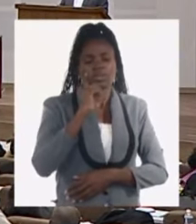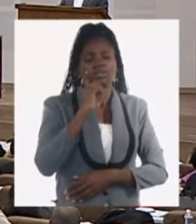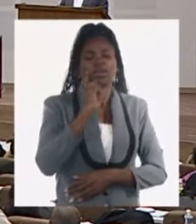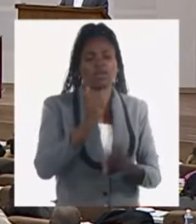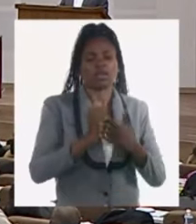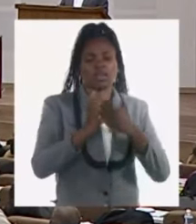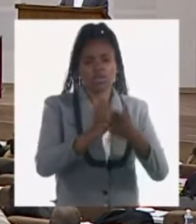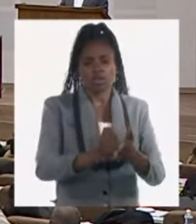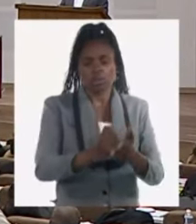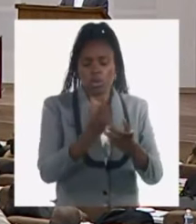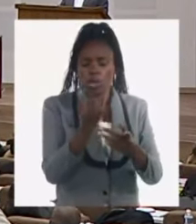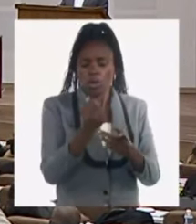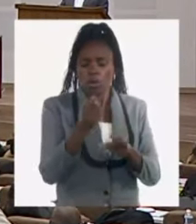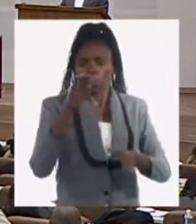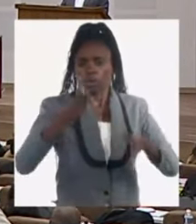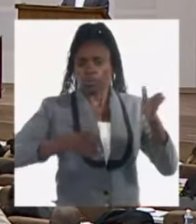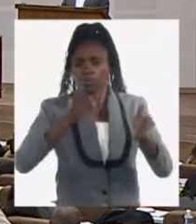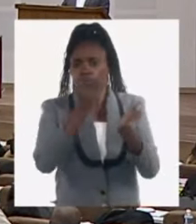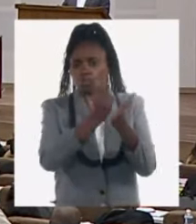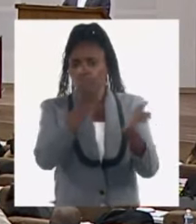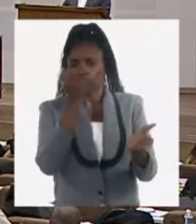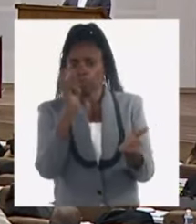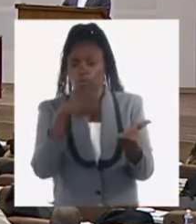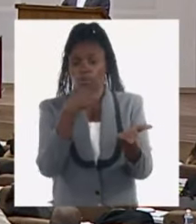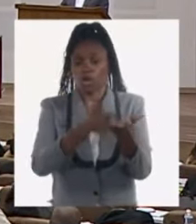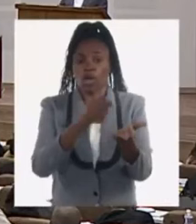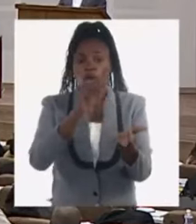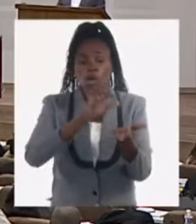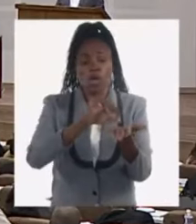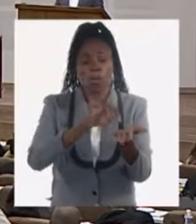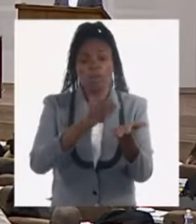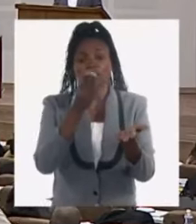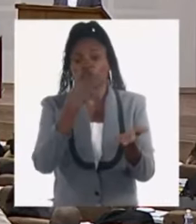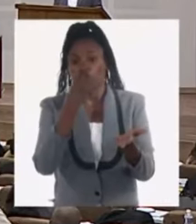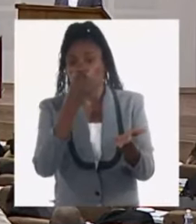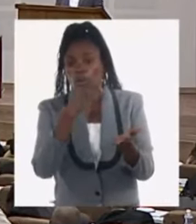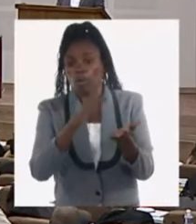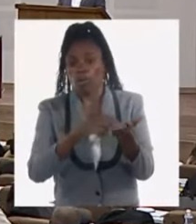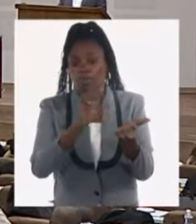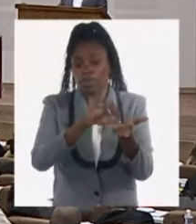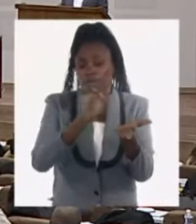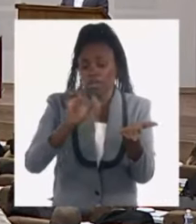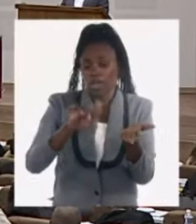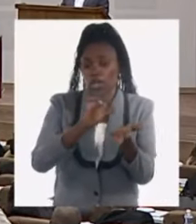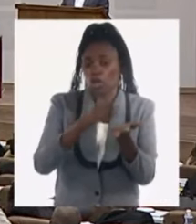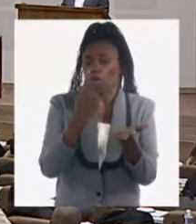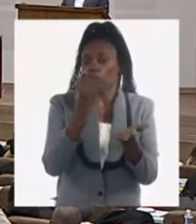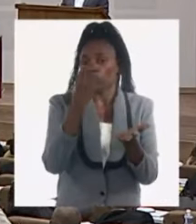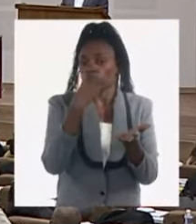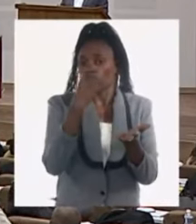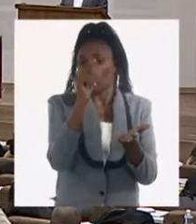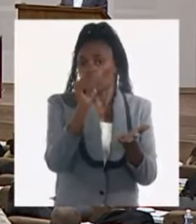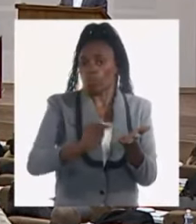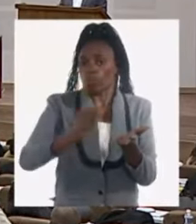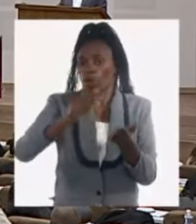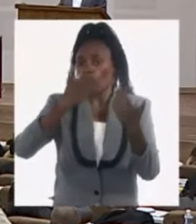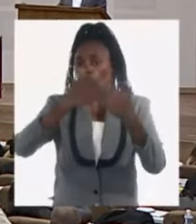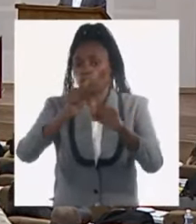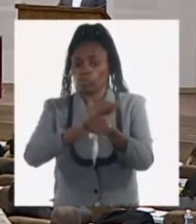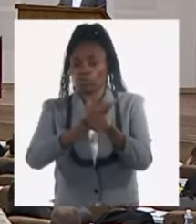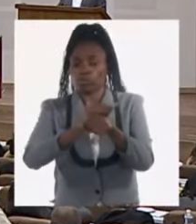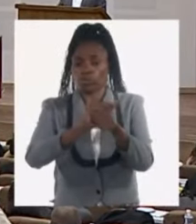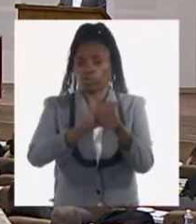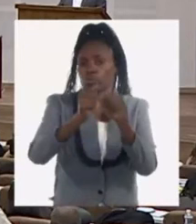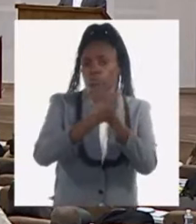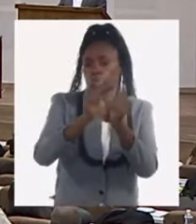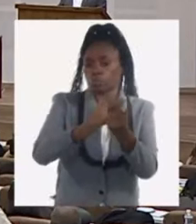temporal aprobada para asumir el costo de la canasta familiar normada de la roja adicional por consumidor y los productos de aseo que se entregan